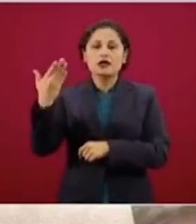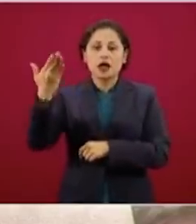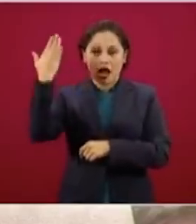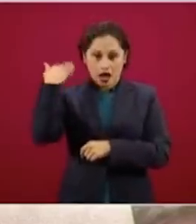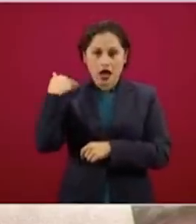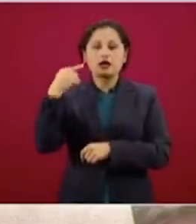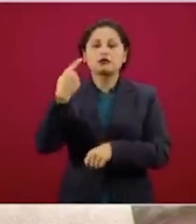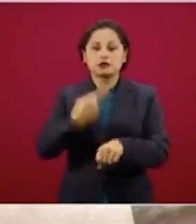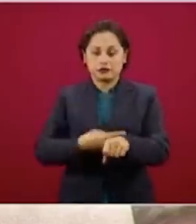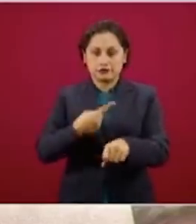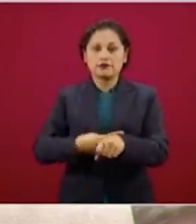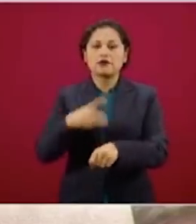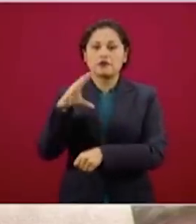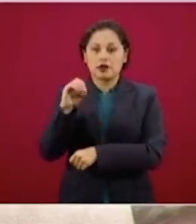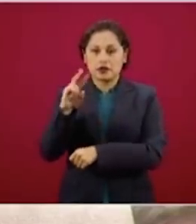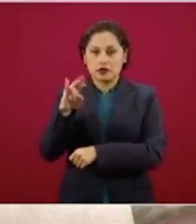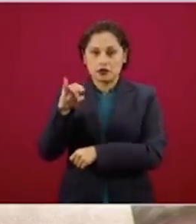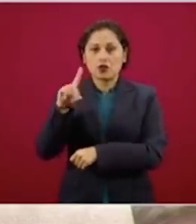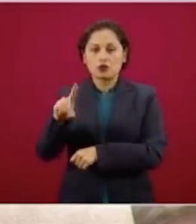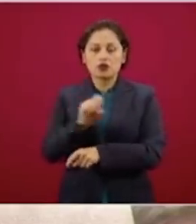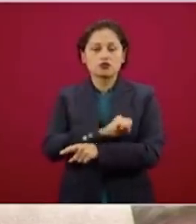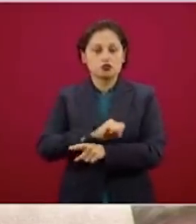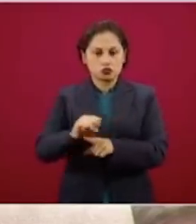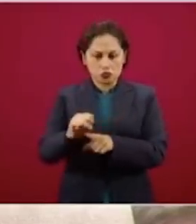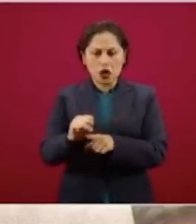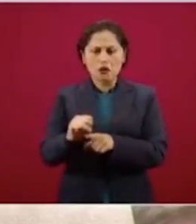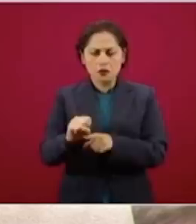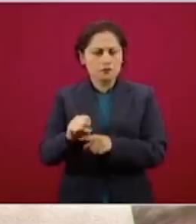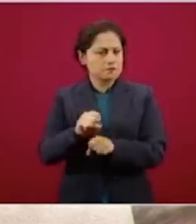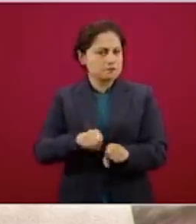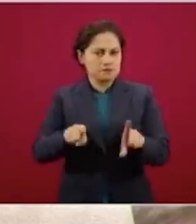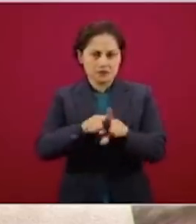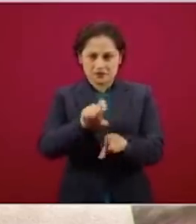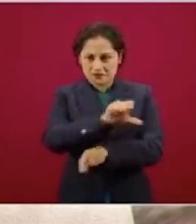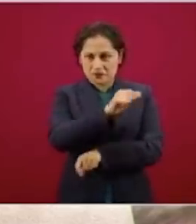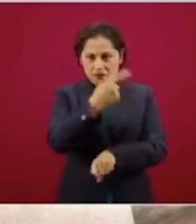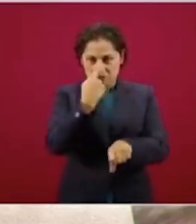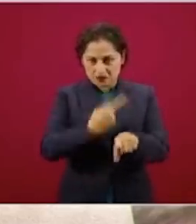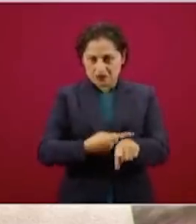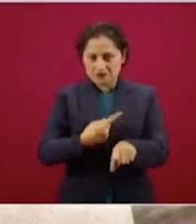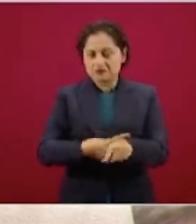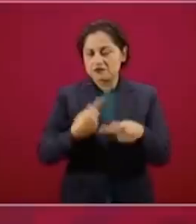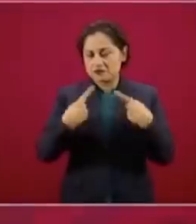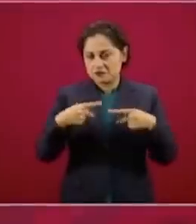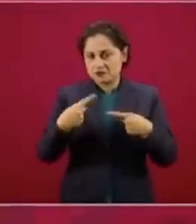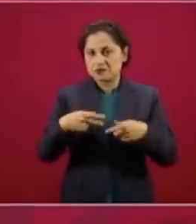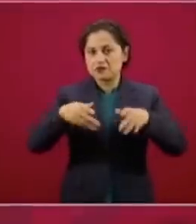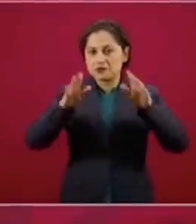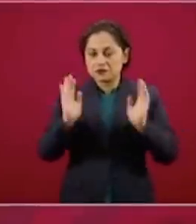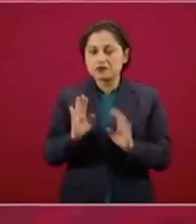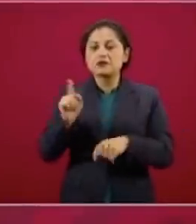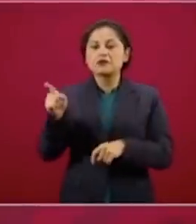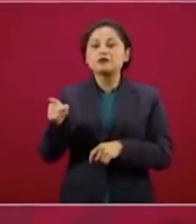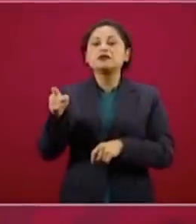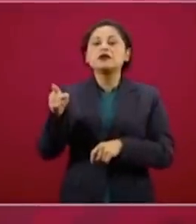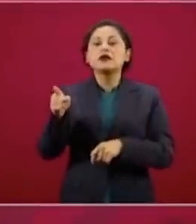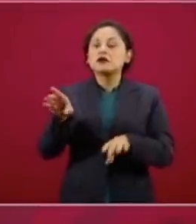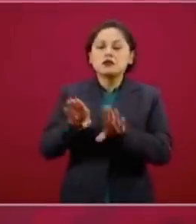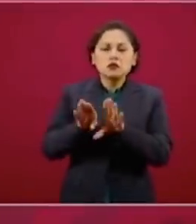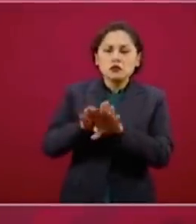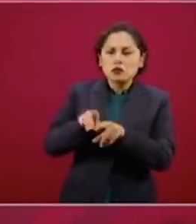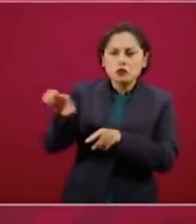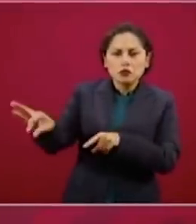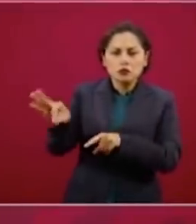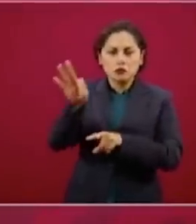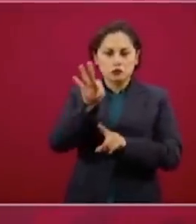COVID leve, como ocurre en el 80 por ciento de las personas y se aplicó el protocolo normal que se usa en todas